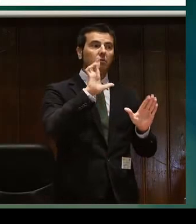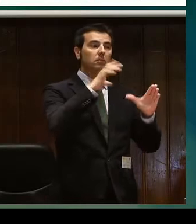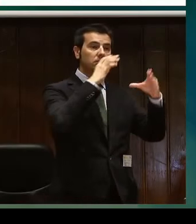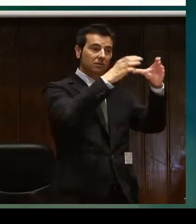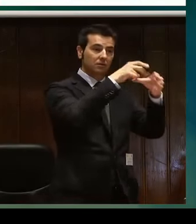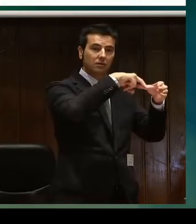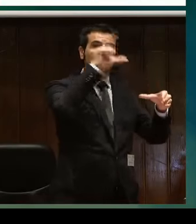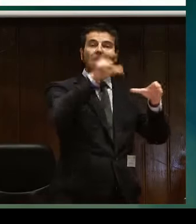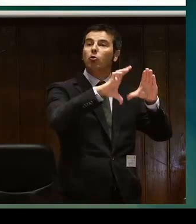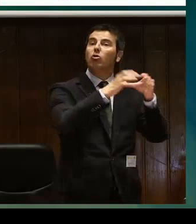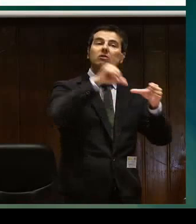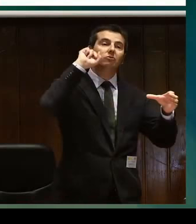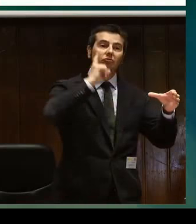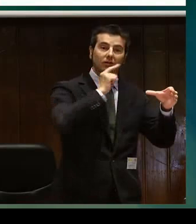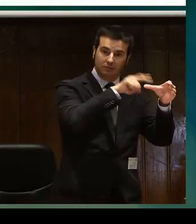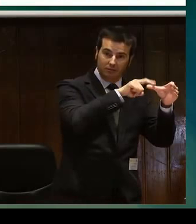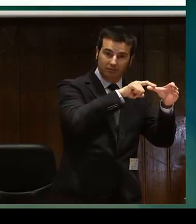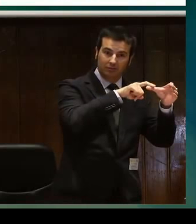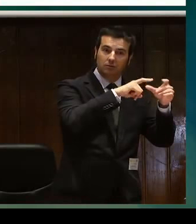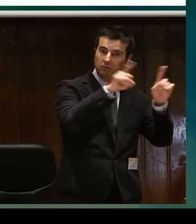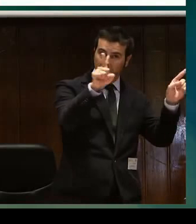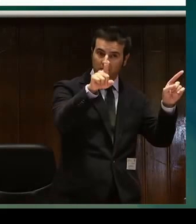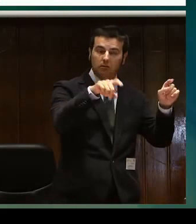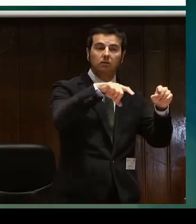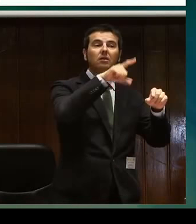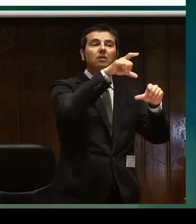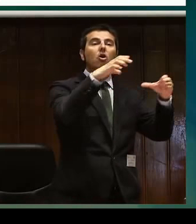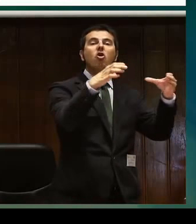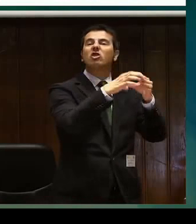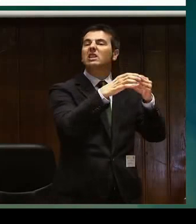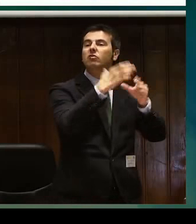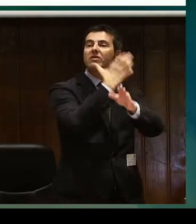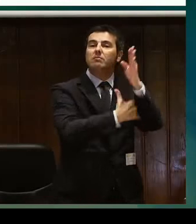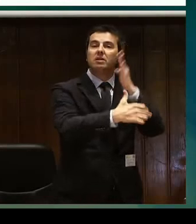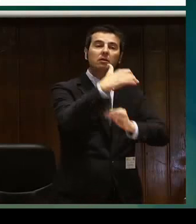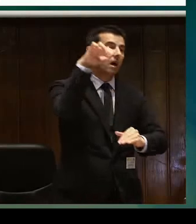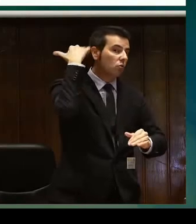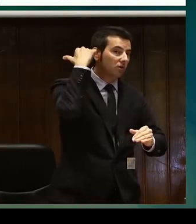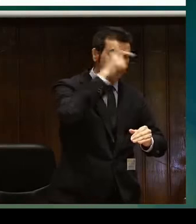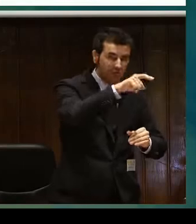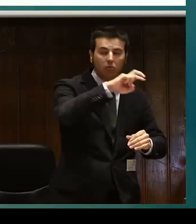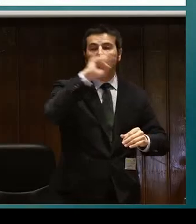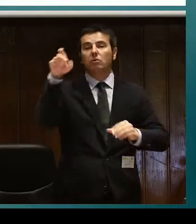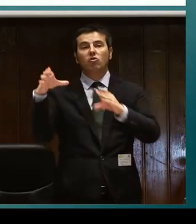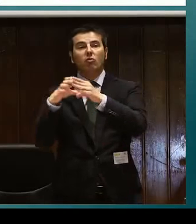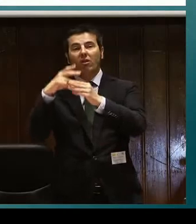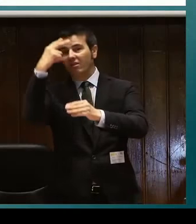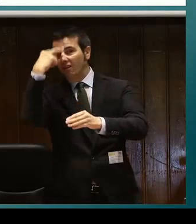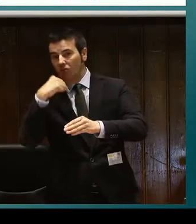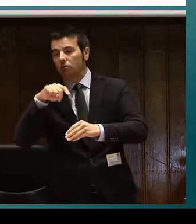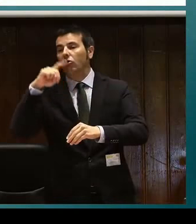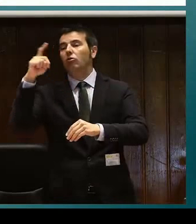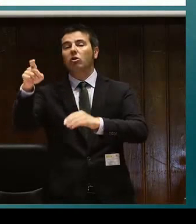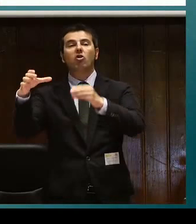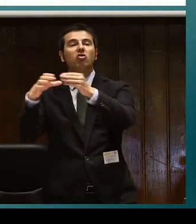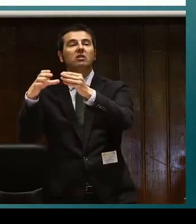Y nuestra identidad es diferente dentro del colectivo de personas sordas o con discapacidad auditiva,